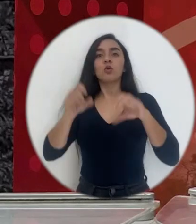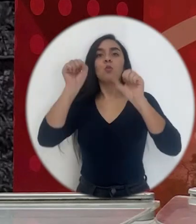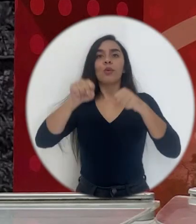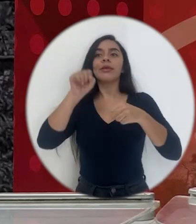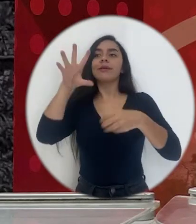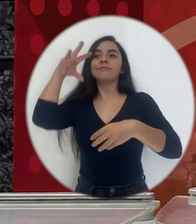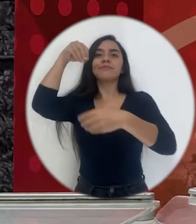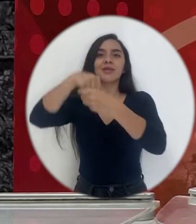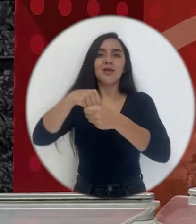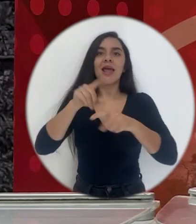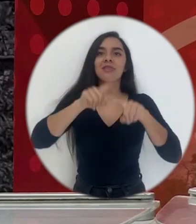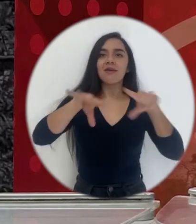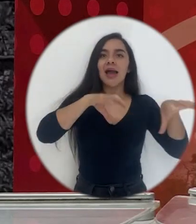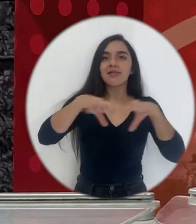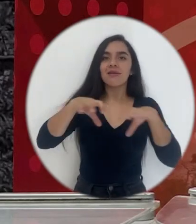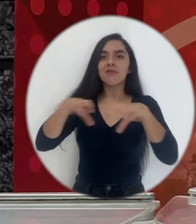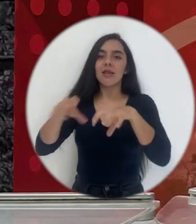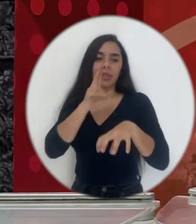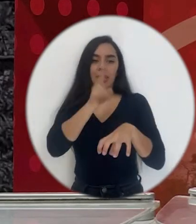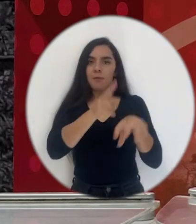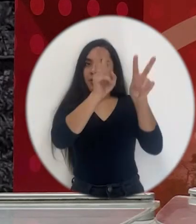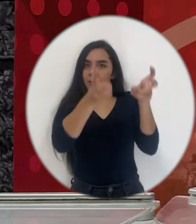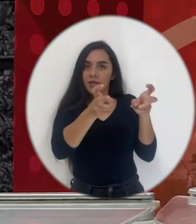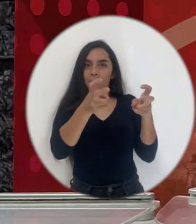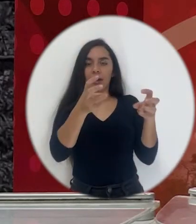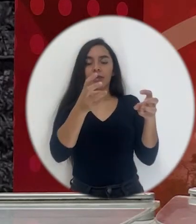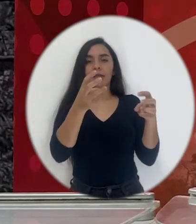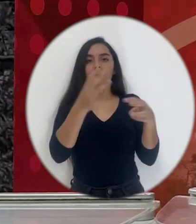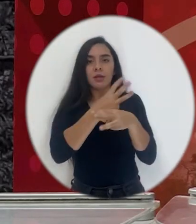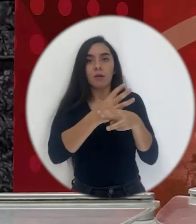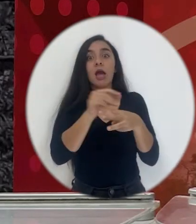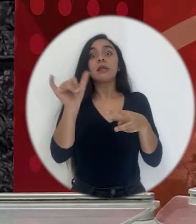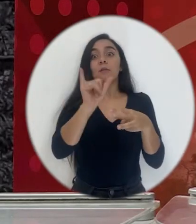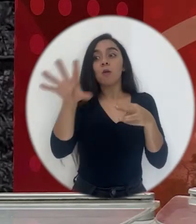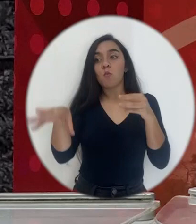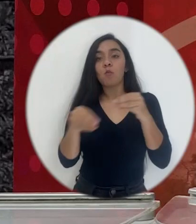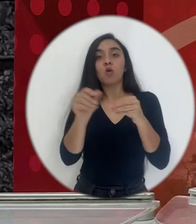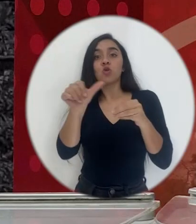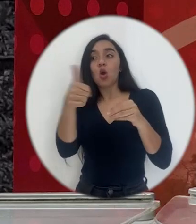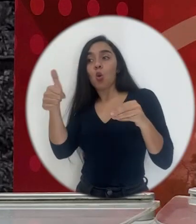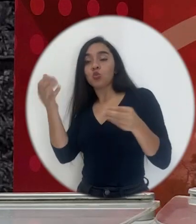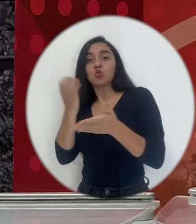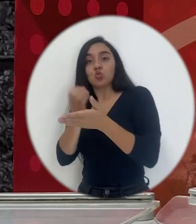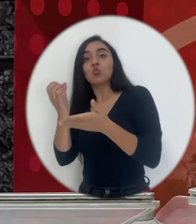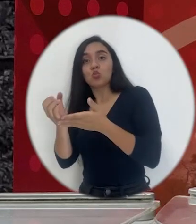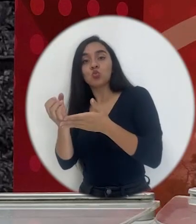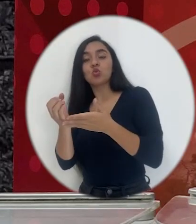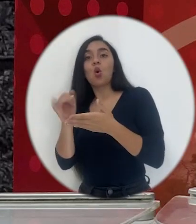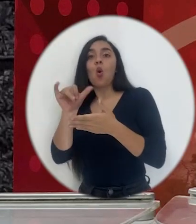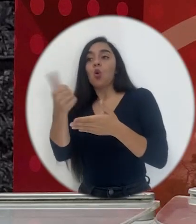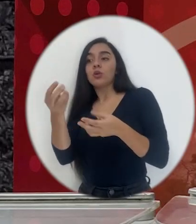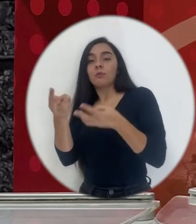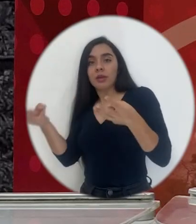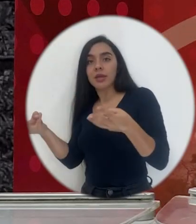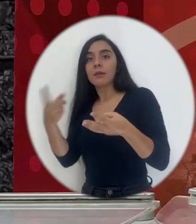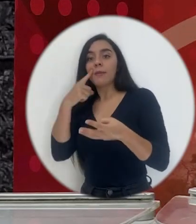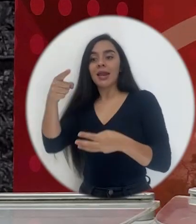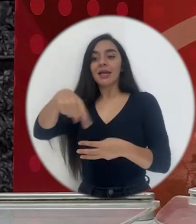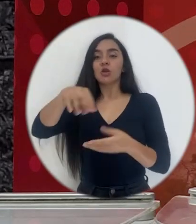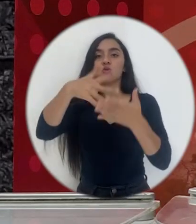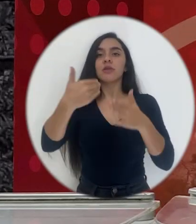integrar más actividades, ¿verdad?, de la misma matemática o entre otras disciplinas, para que los estudiantes tengan más